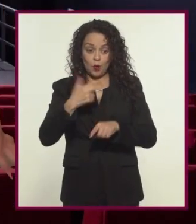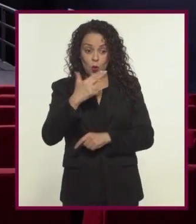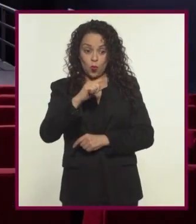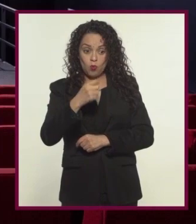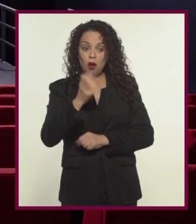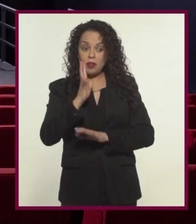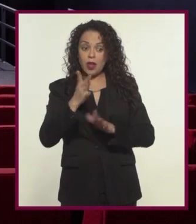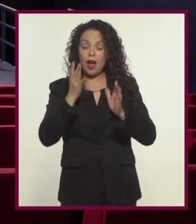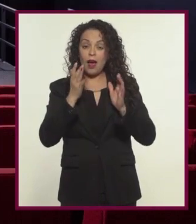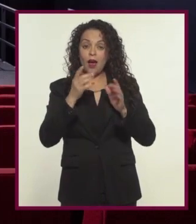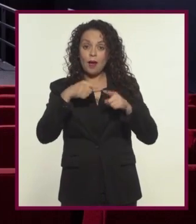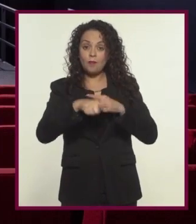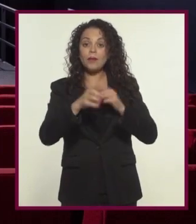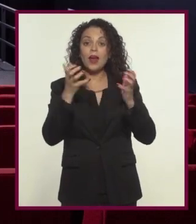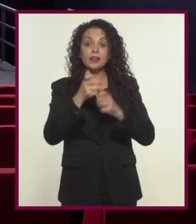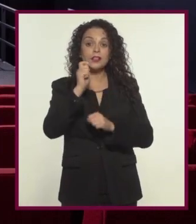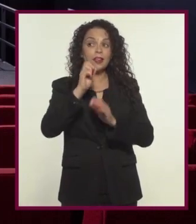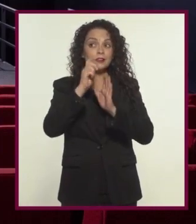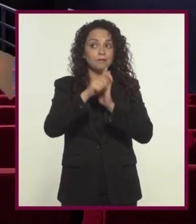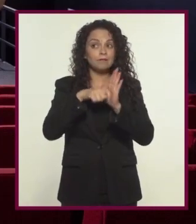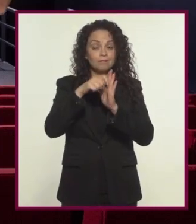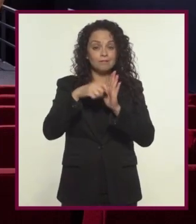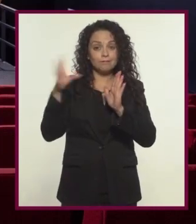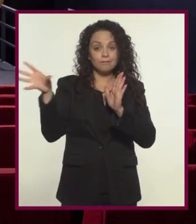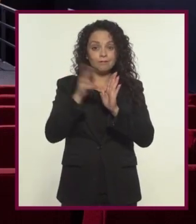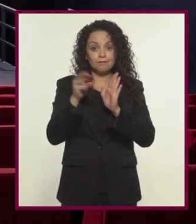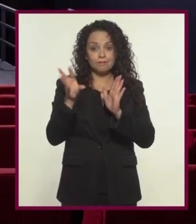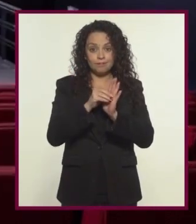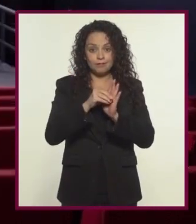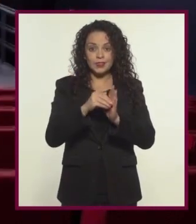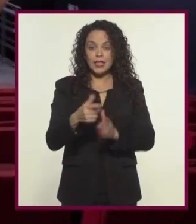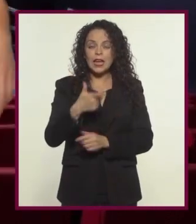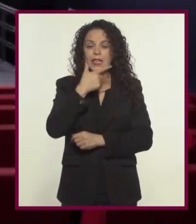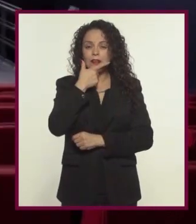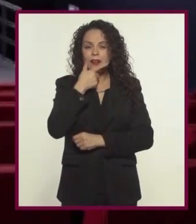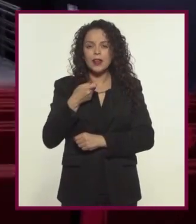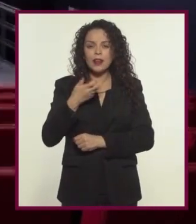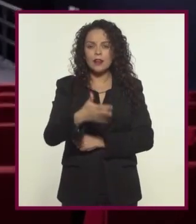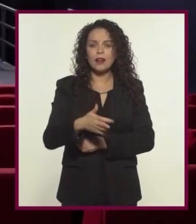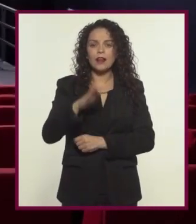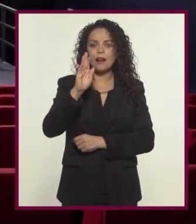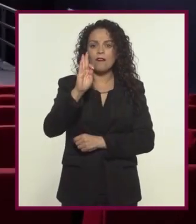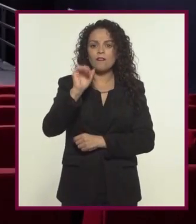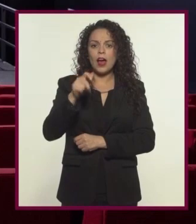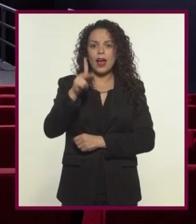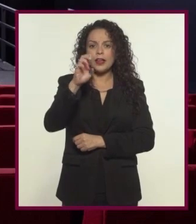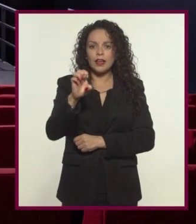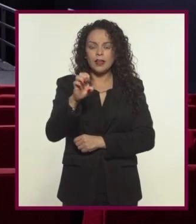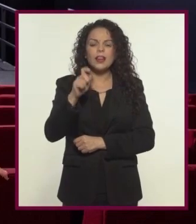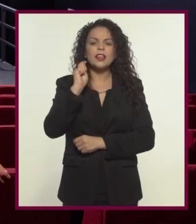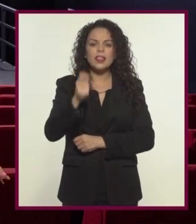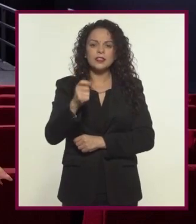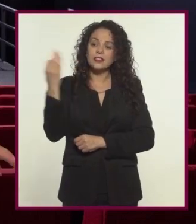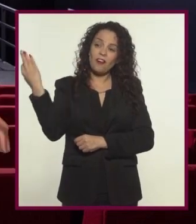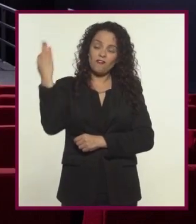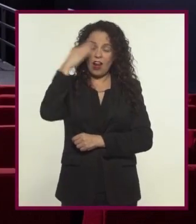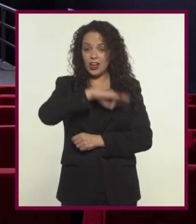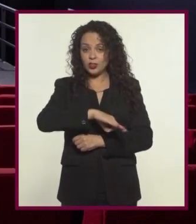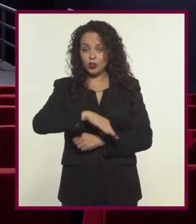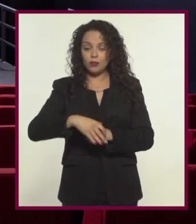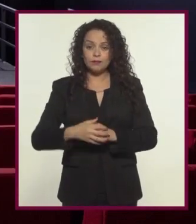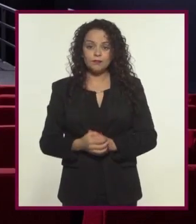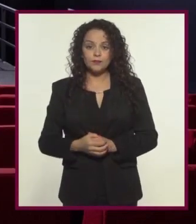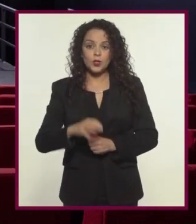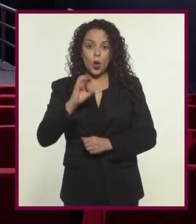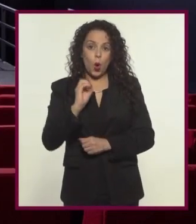Tanto que hasta mi hermano Hugo ya está haciendo su propio documental En inglés se le conoce como fake que